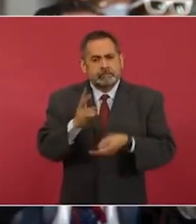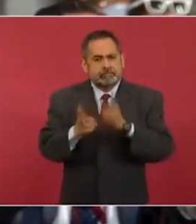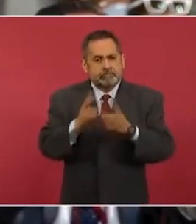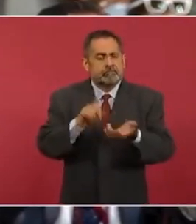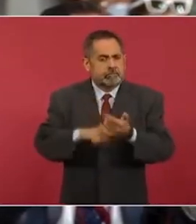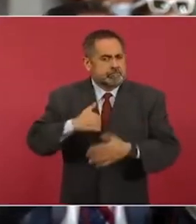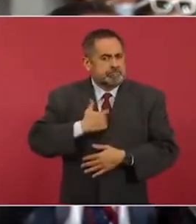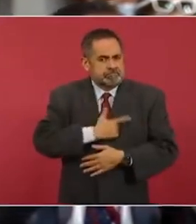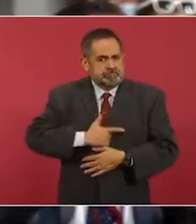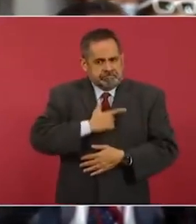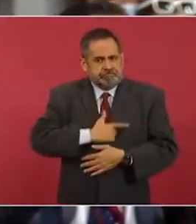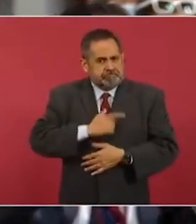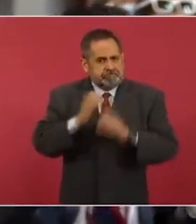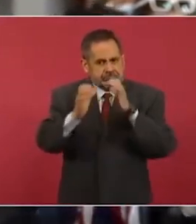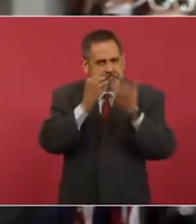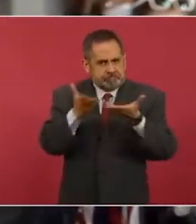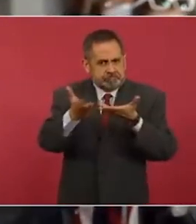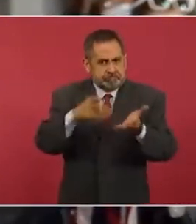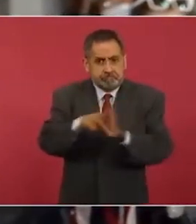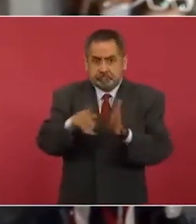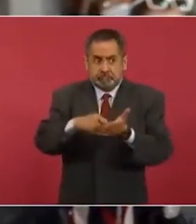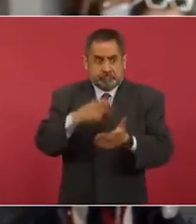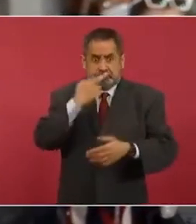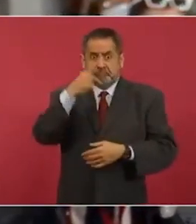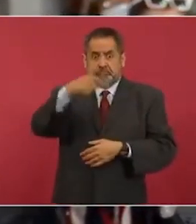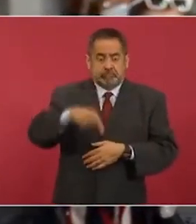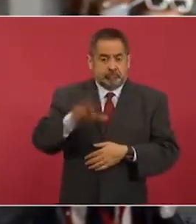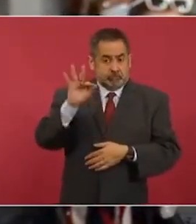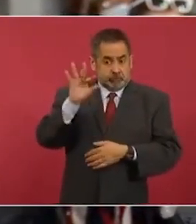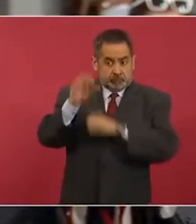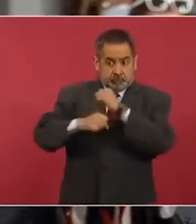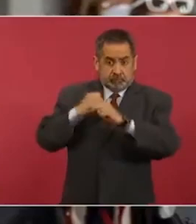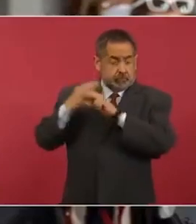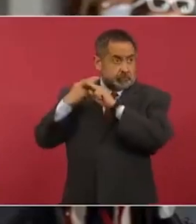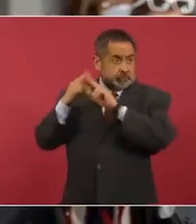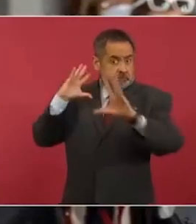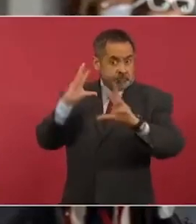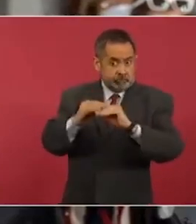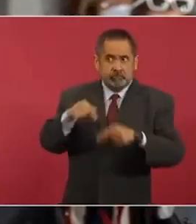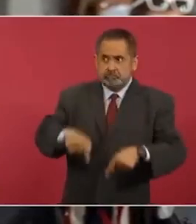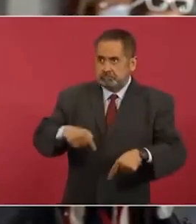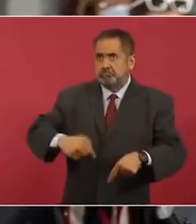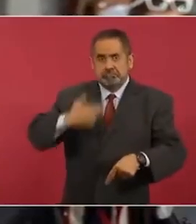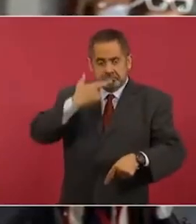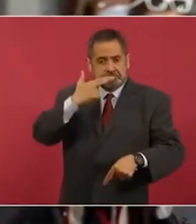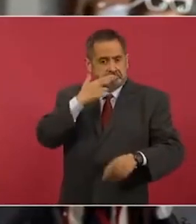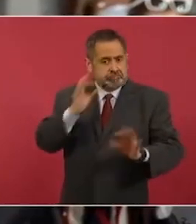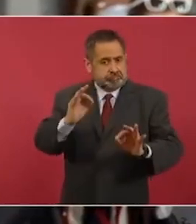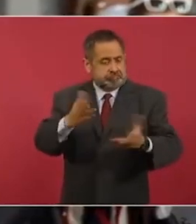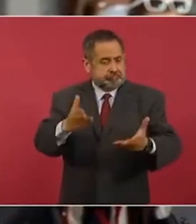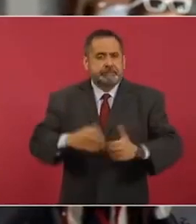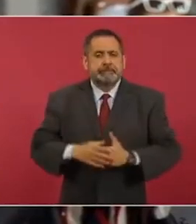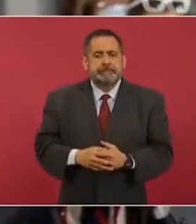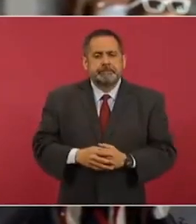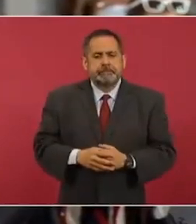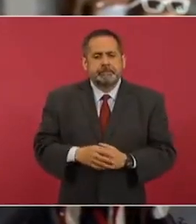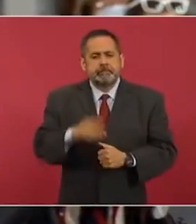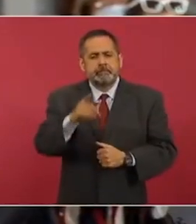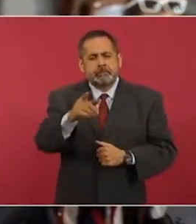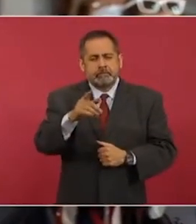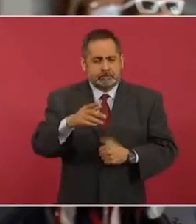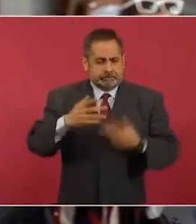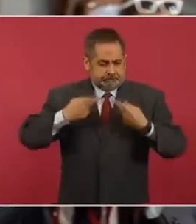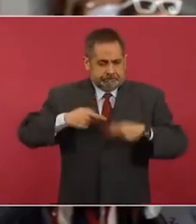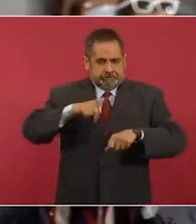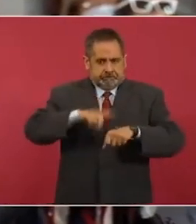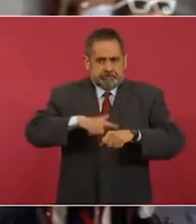a mí me gusta desde el punto de vista periodístico, es de los mejores. Llevo 40 años dedicado a este oficio. Mire, presidente, desde el punto de vista